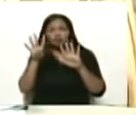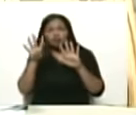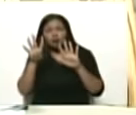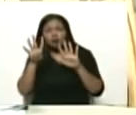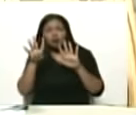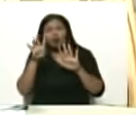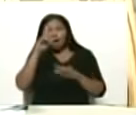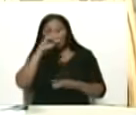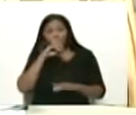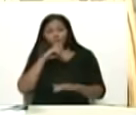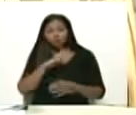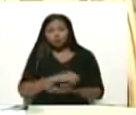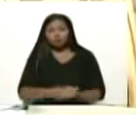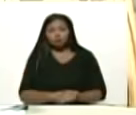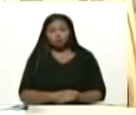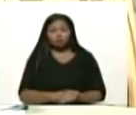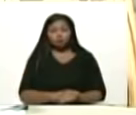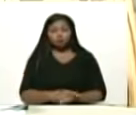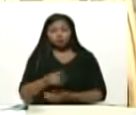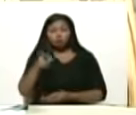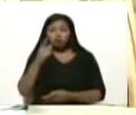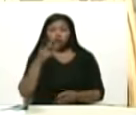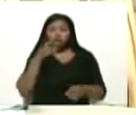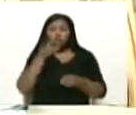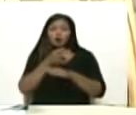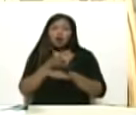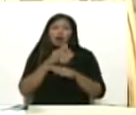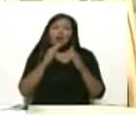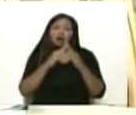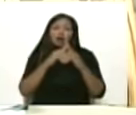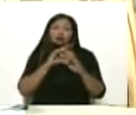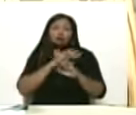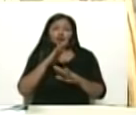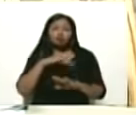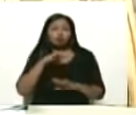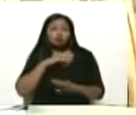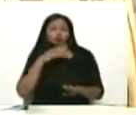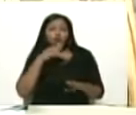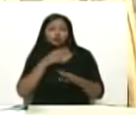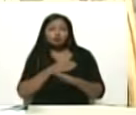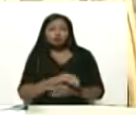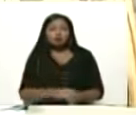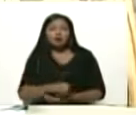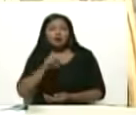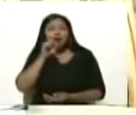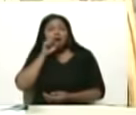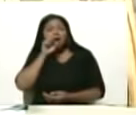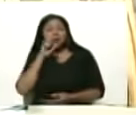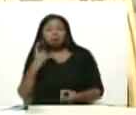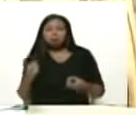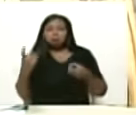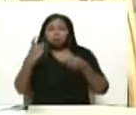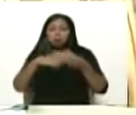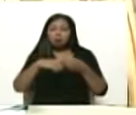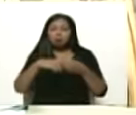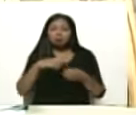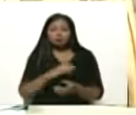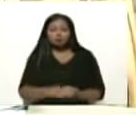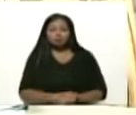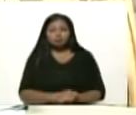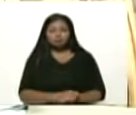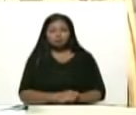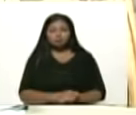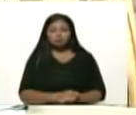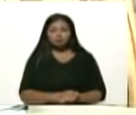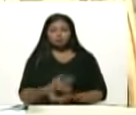y él nos fue a buscar a la casa donde llegamos a buscar a Evo nos sumamos en un